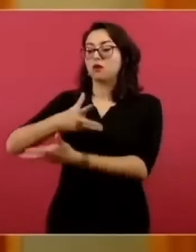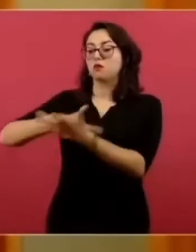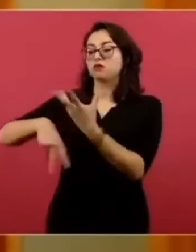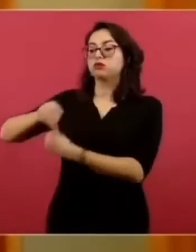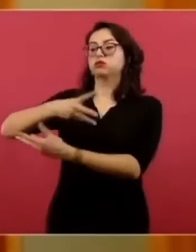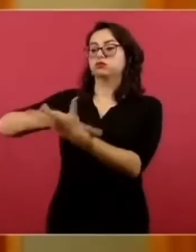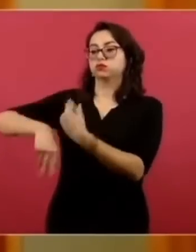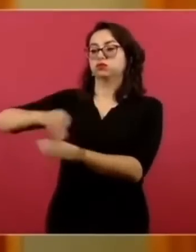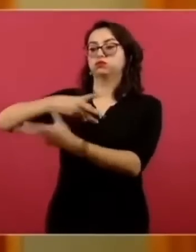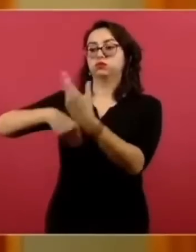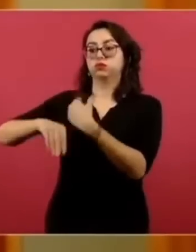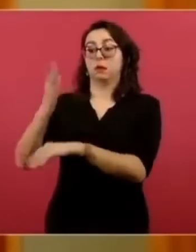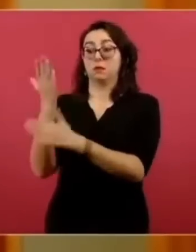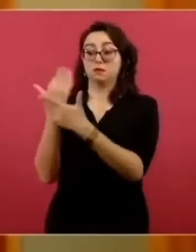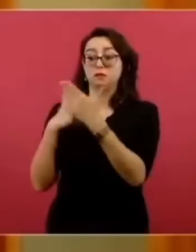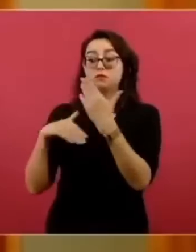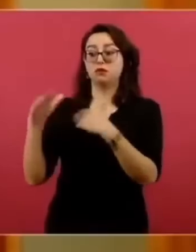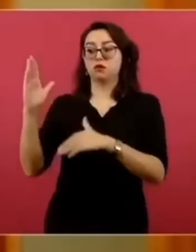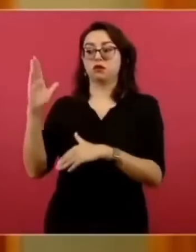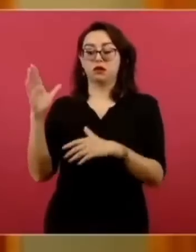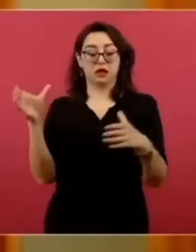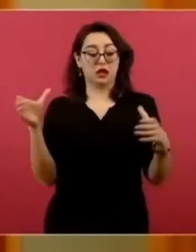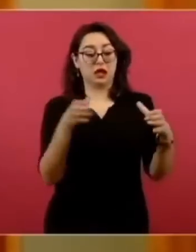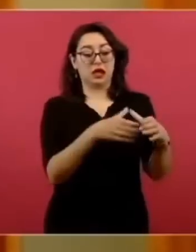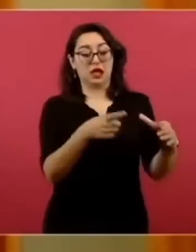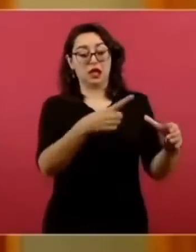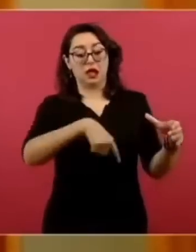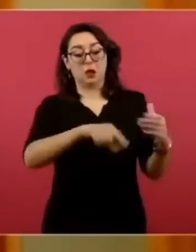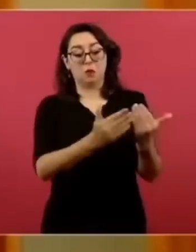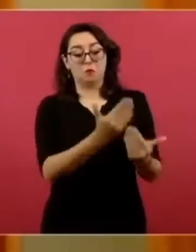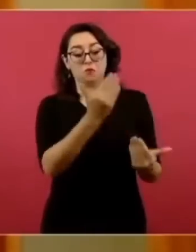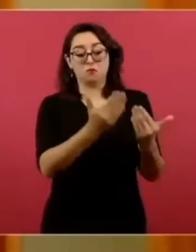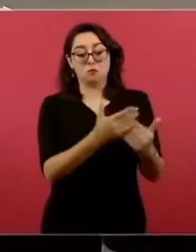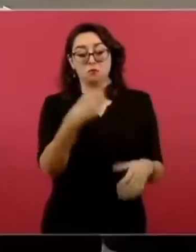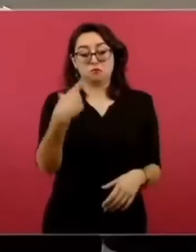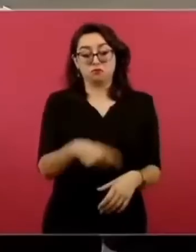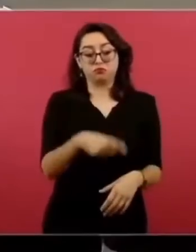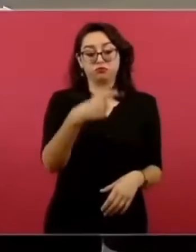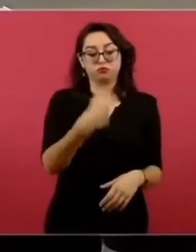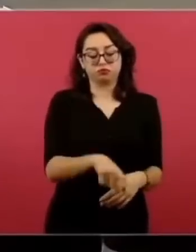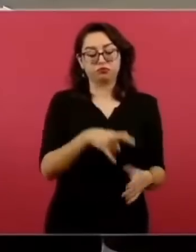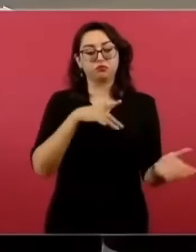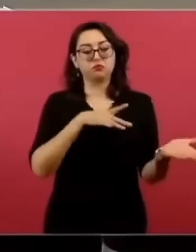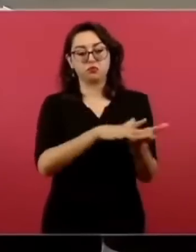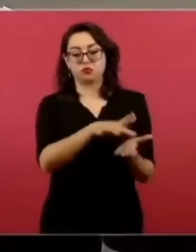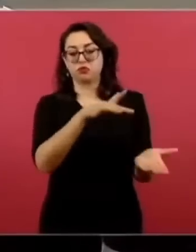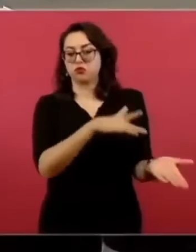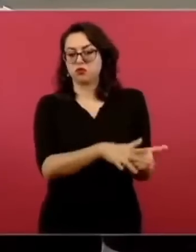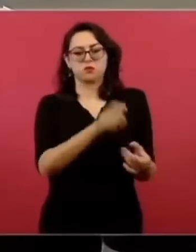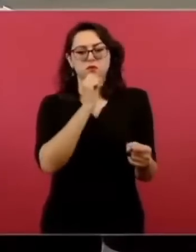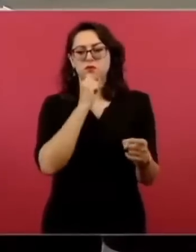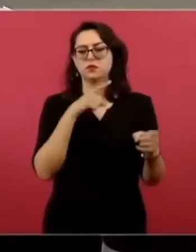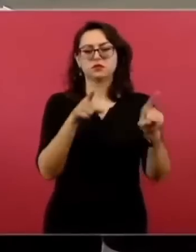se van a beneficiar también los de arriba. Presidente, ¿ha habido alguna...